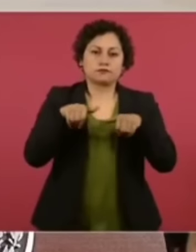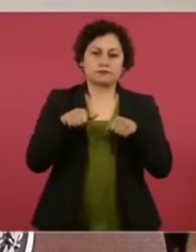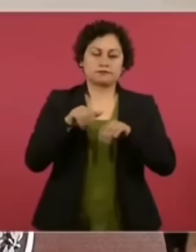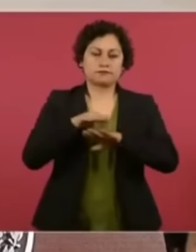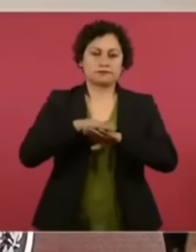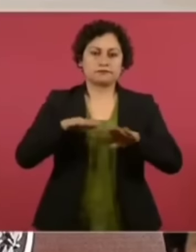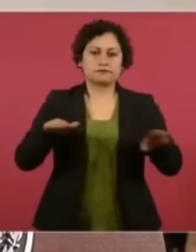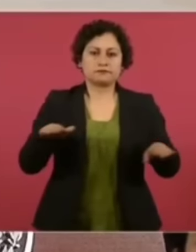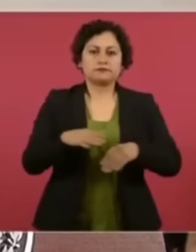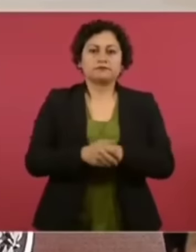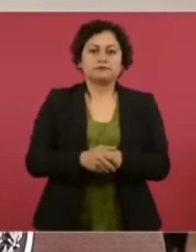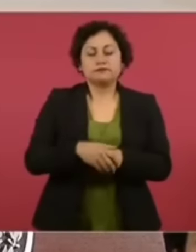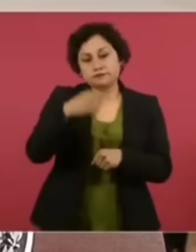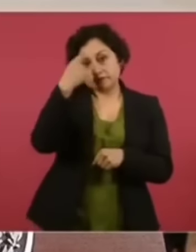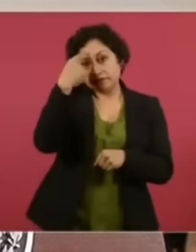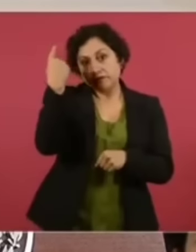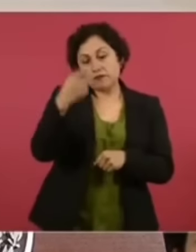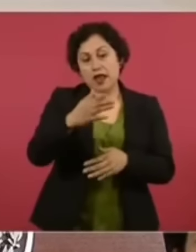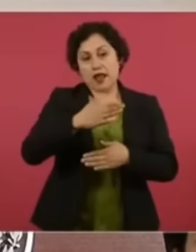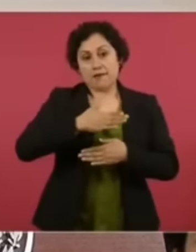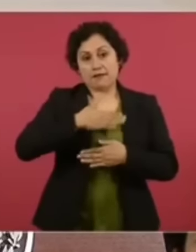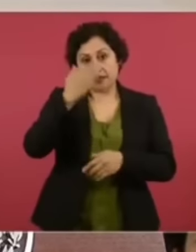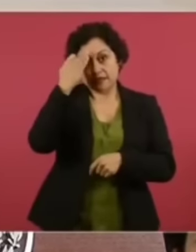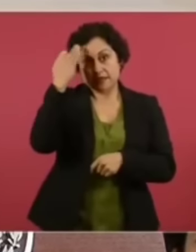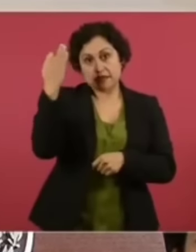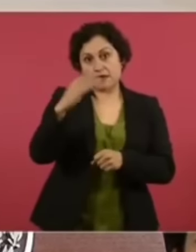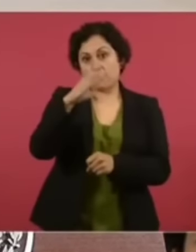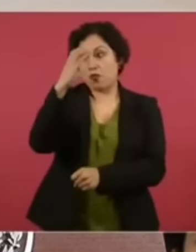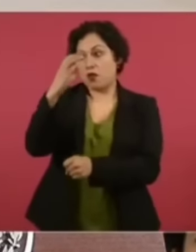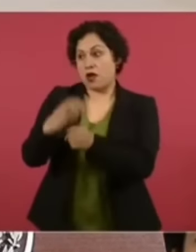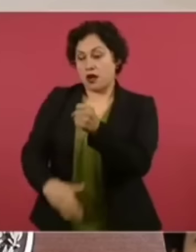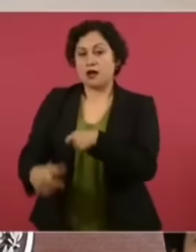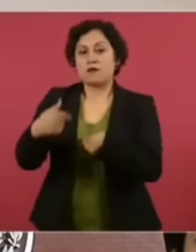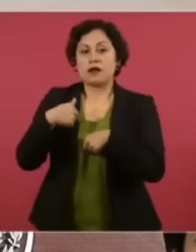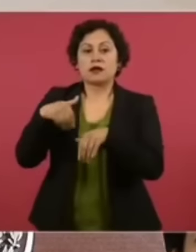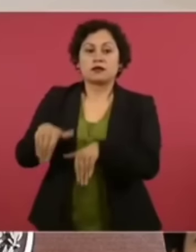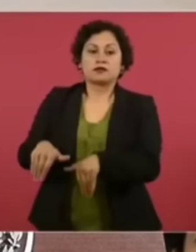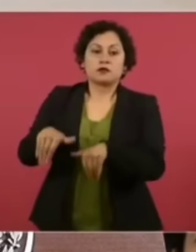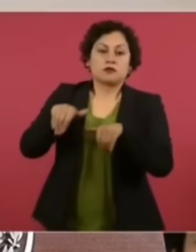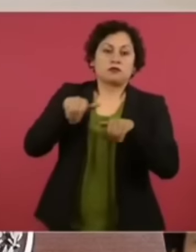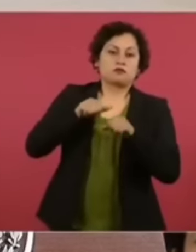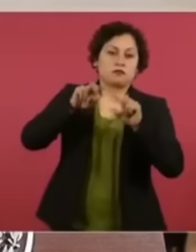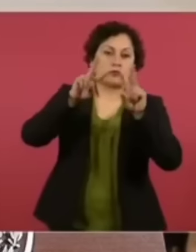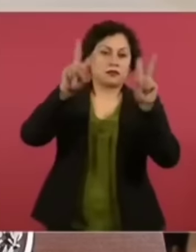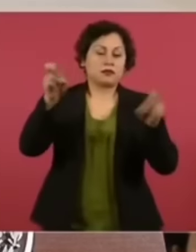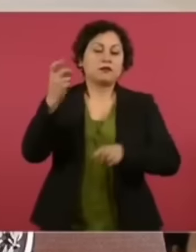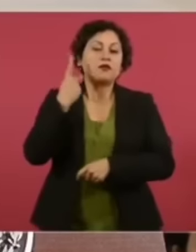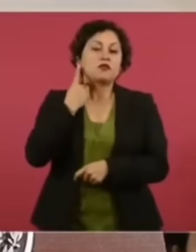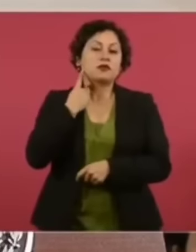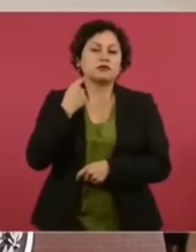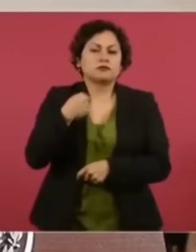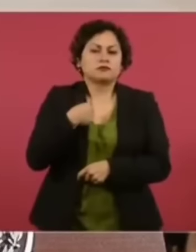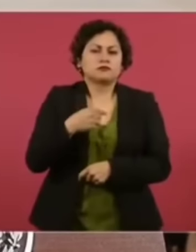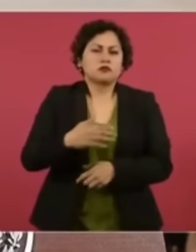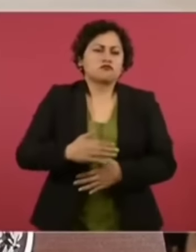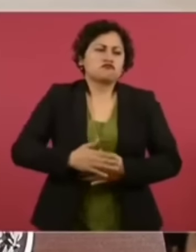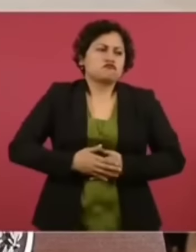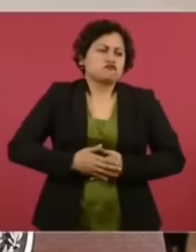Al término de mi mandato, me iré de la actividad política con la satisfacción de haber cumplido